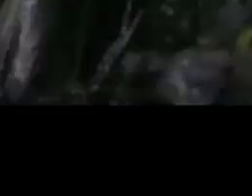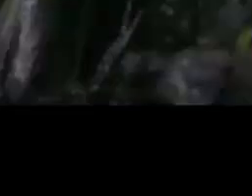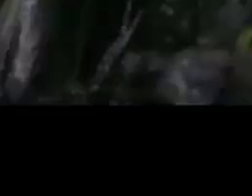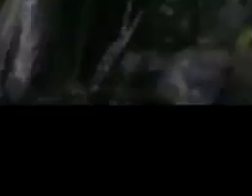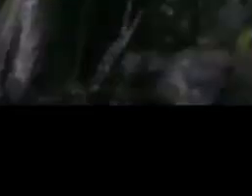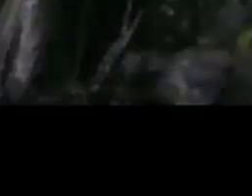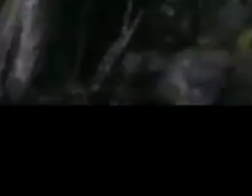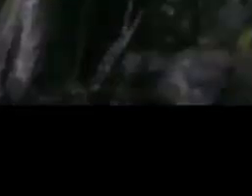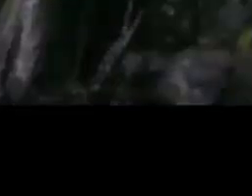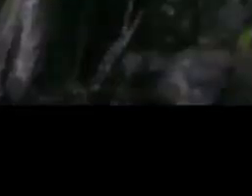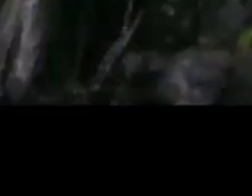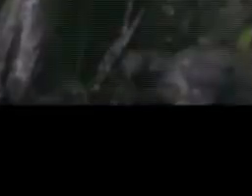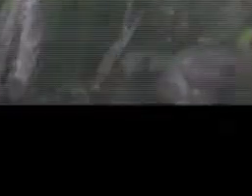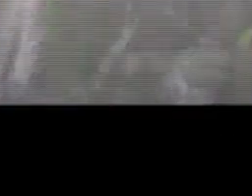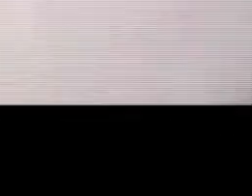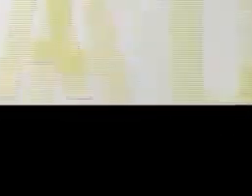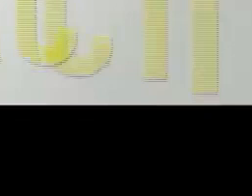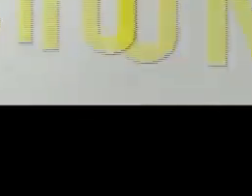flora y fauna.